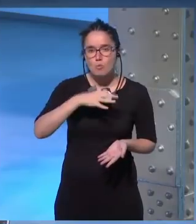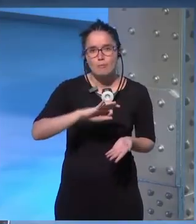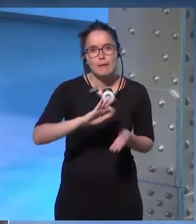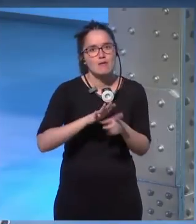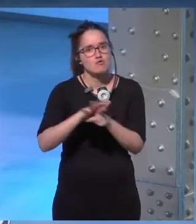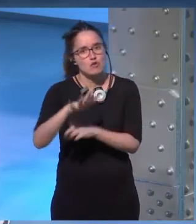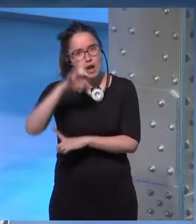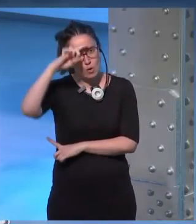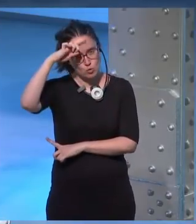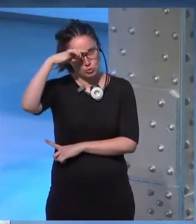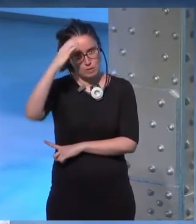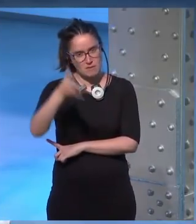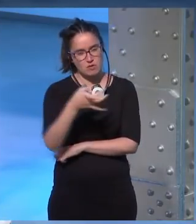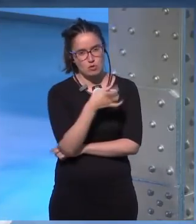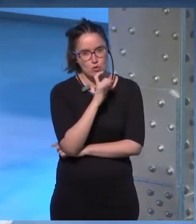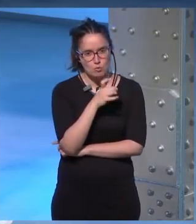la cultura